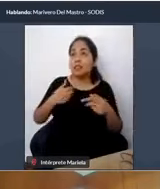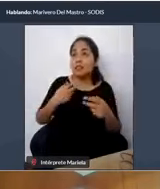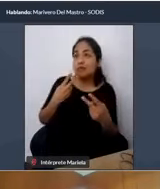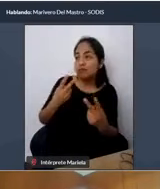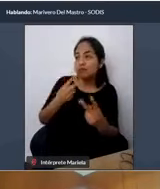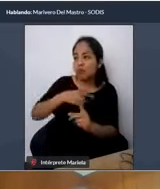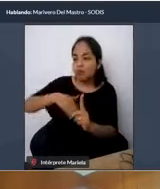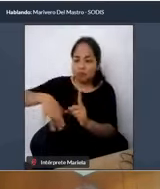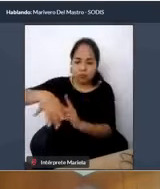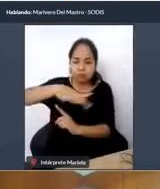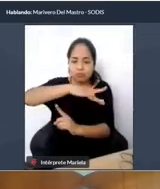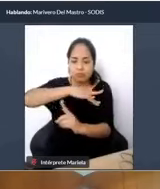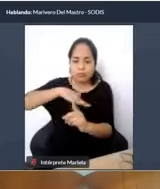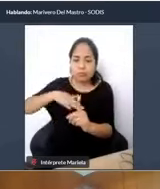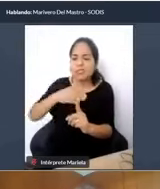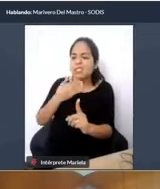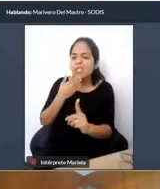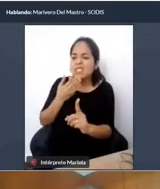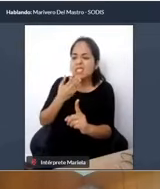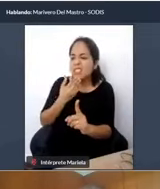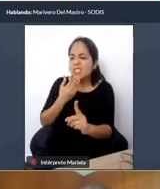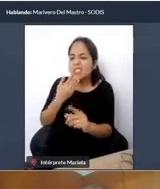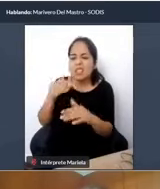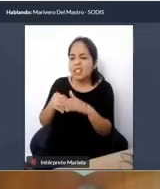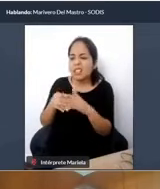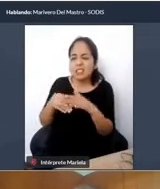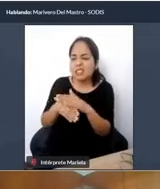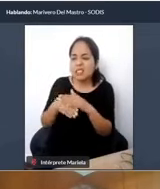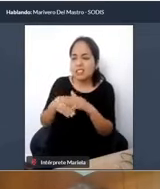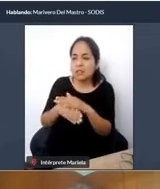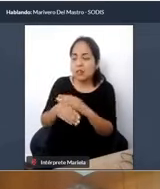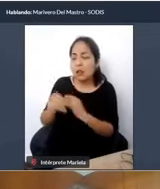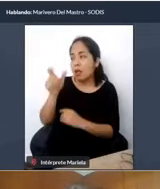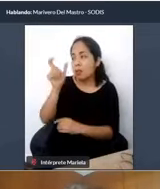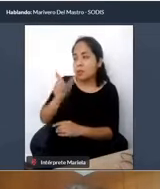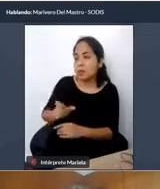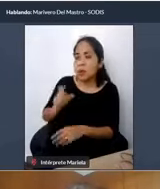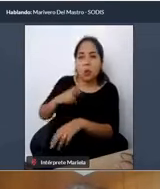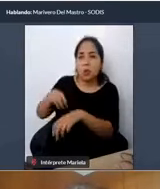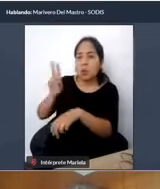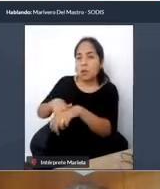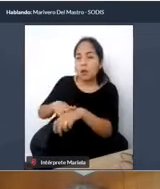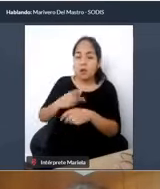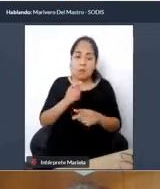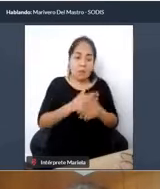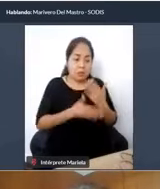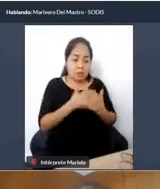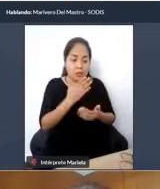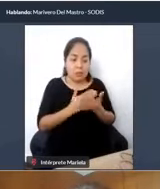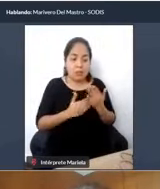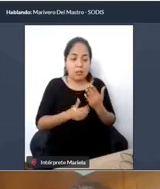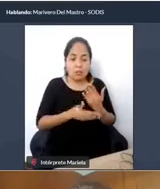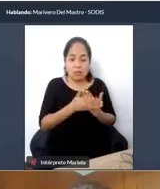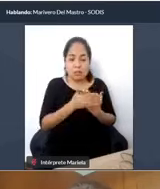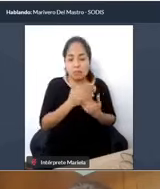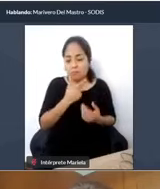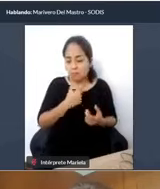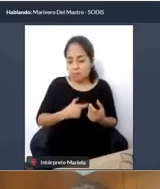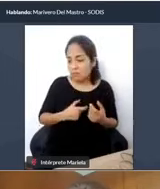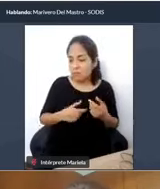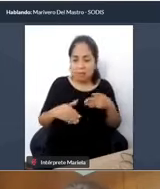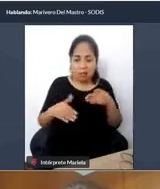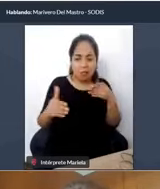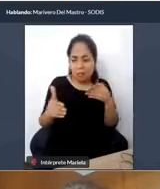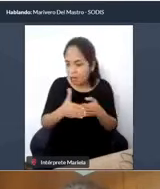para personas sin discapacidad y por ende las personas con discapacidad no pueden acceder a los diferentes servicios y derechos.